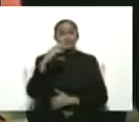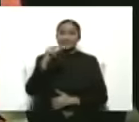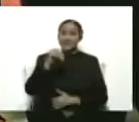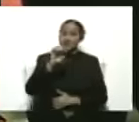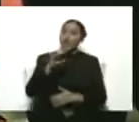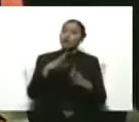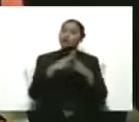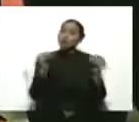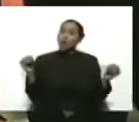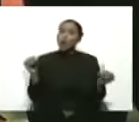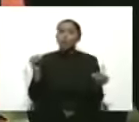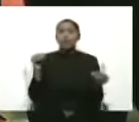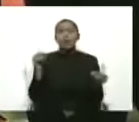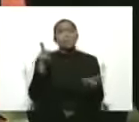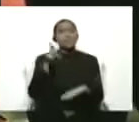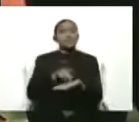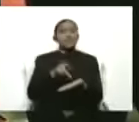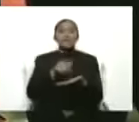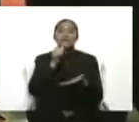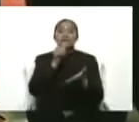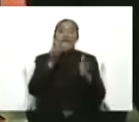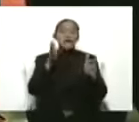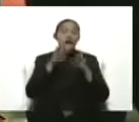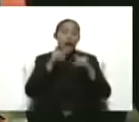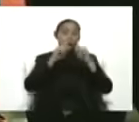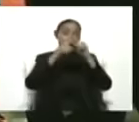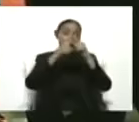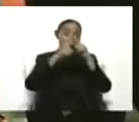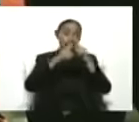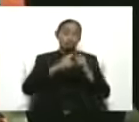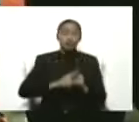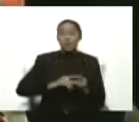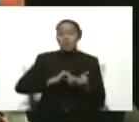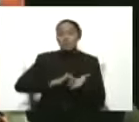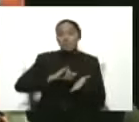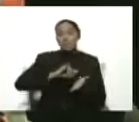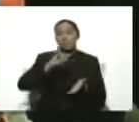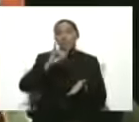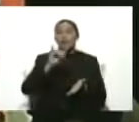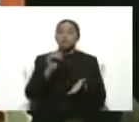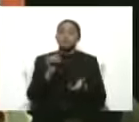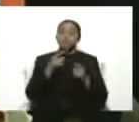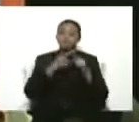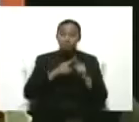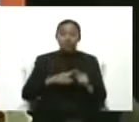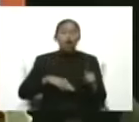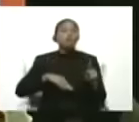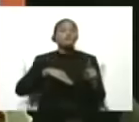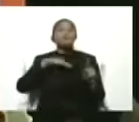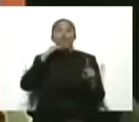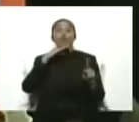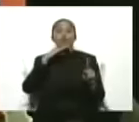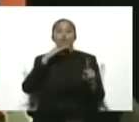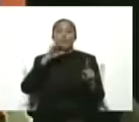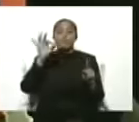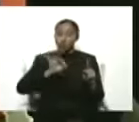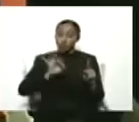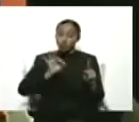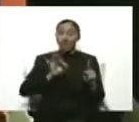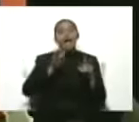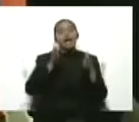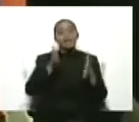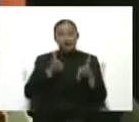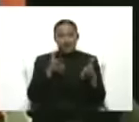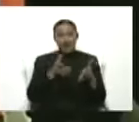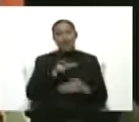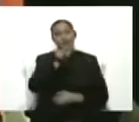y ganará el que saque la mayoría de los votos. Y todos los que están ahí, los candidatos